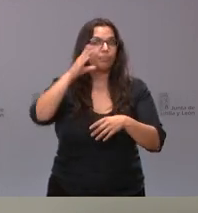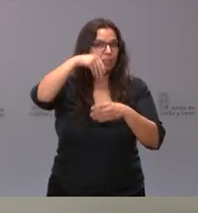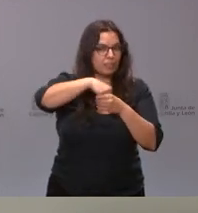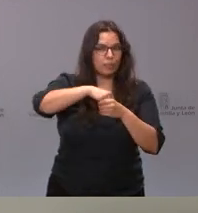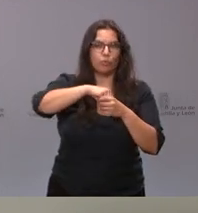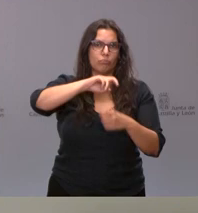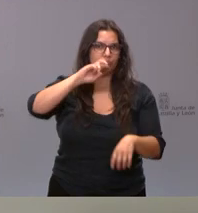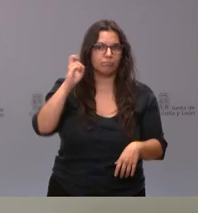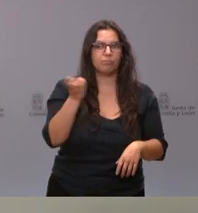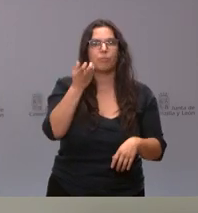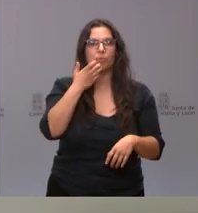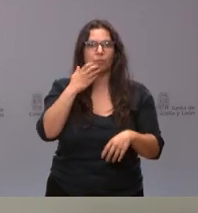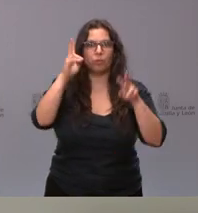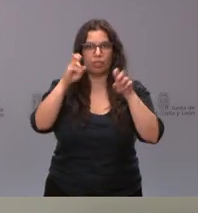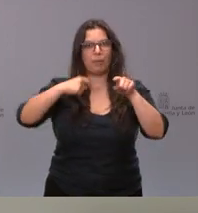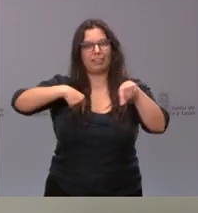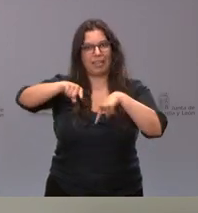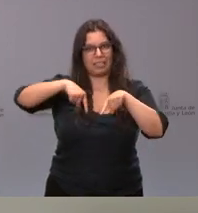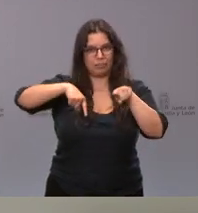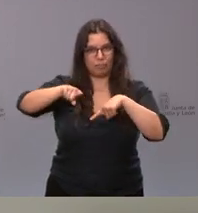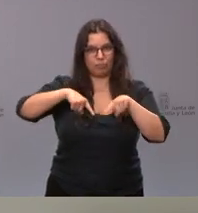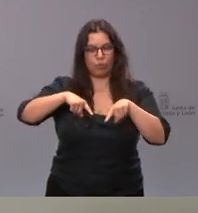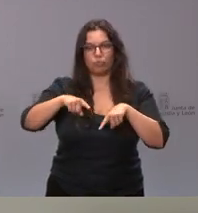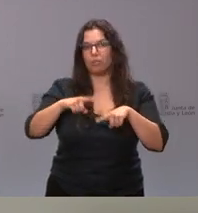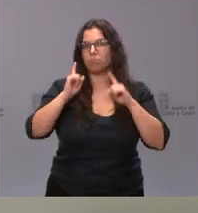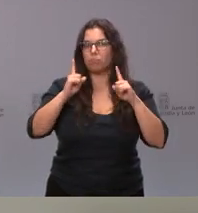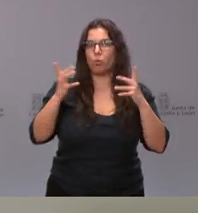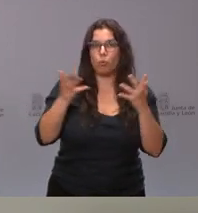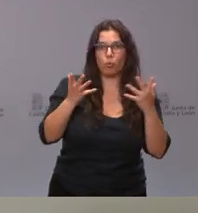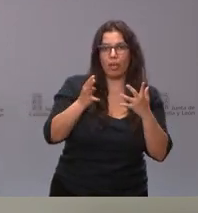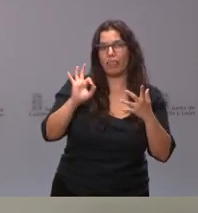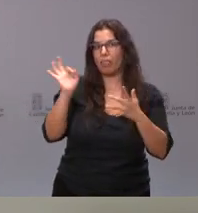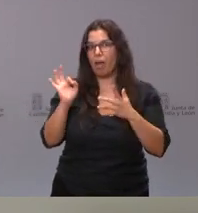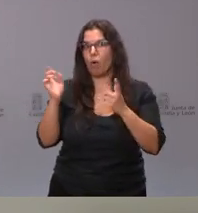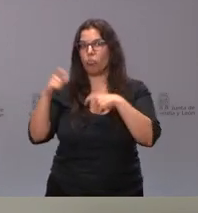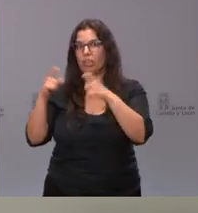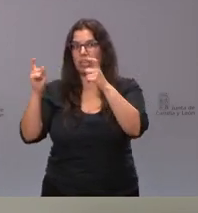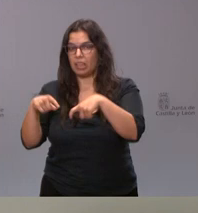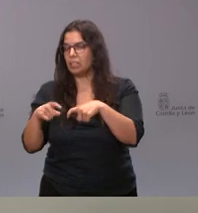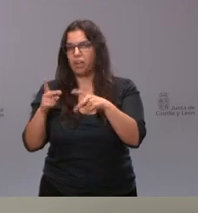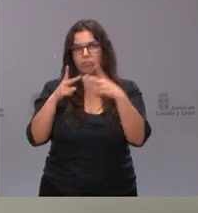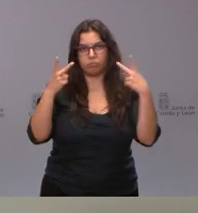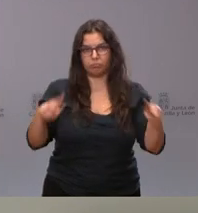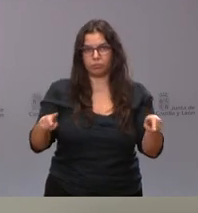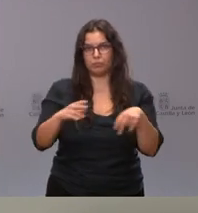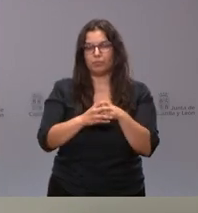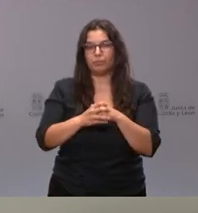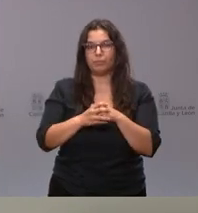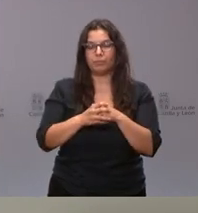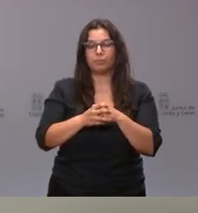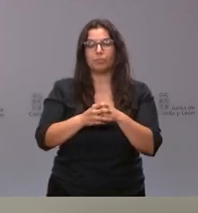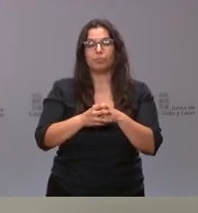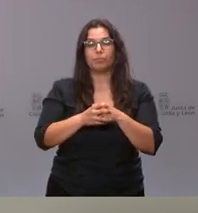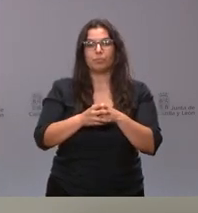ver con el transporte, tanto de urgencias como programado. Decir a este respecto que estamos